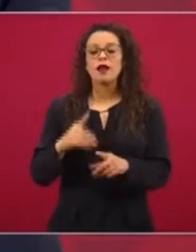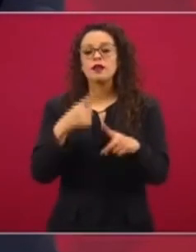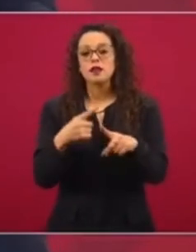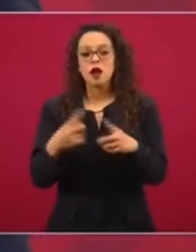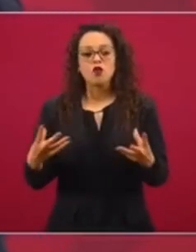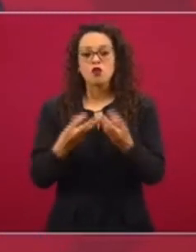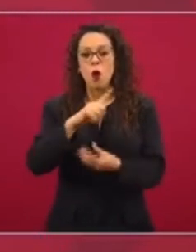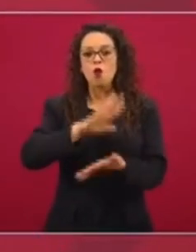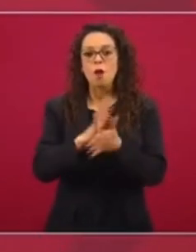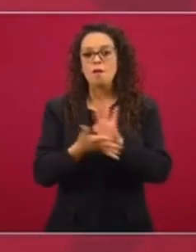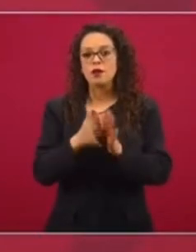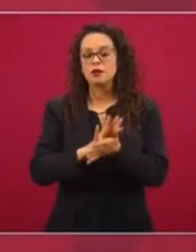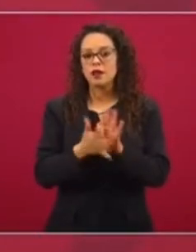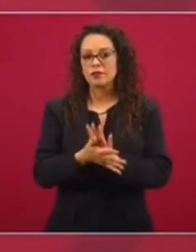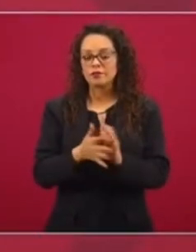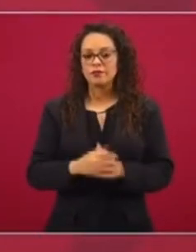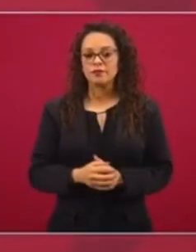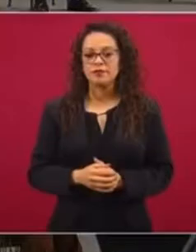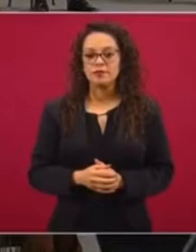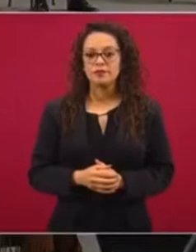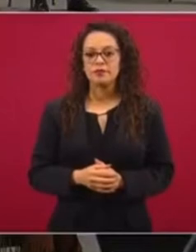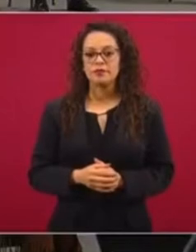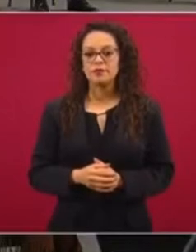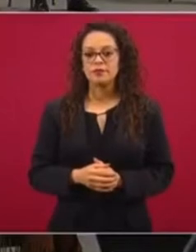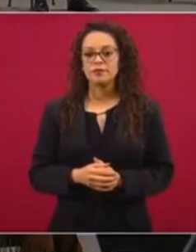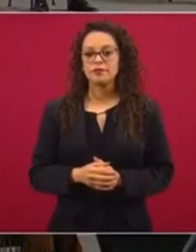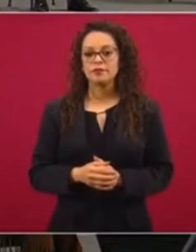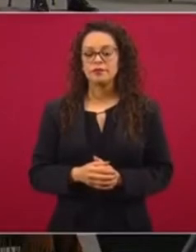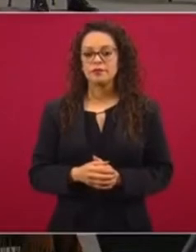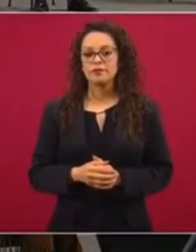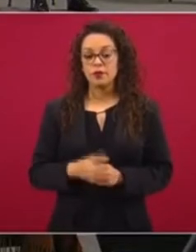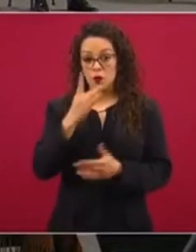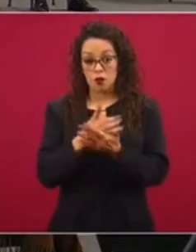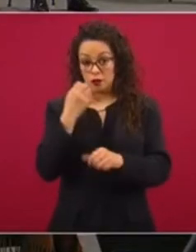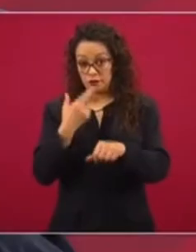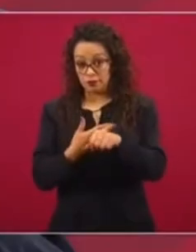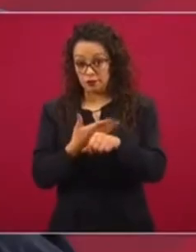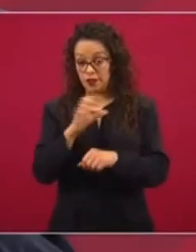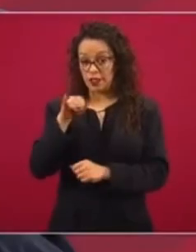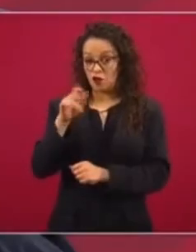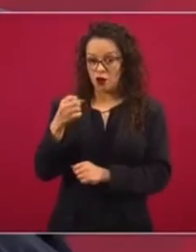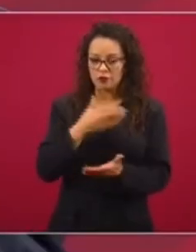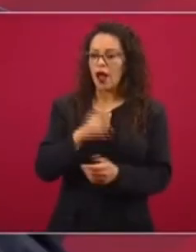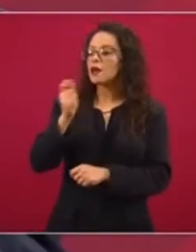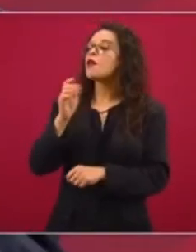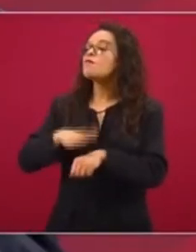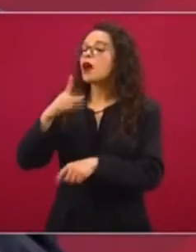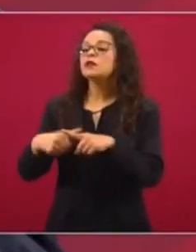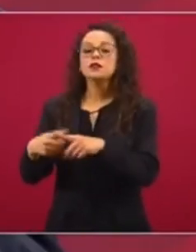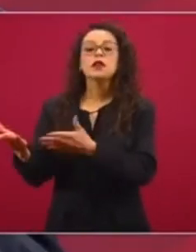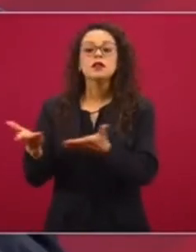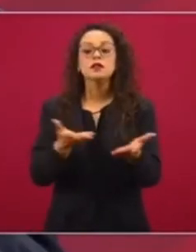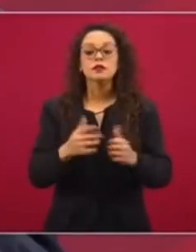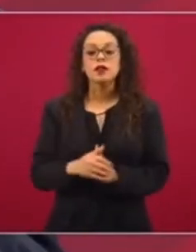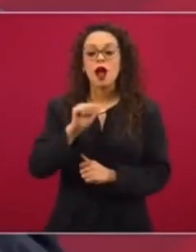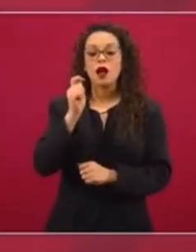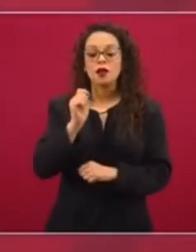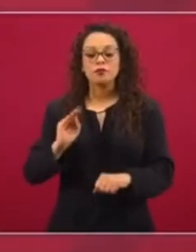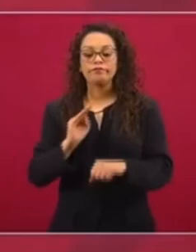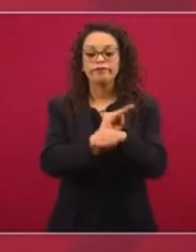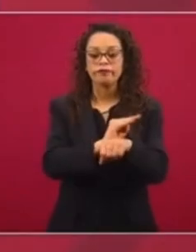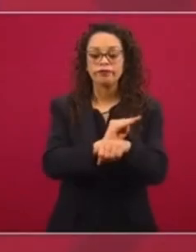quienes participaron, además del secretario de Cienfuegos, en esta presunta protección